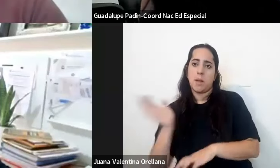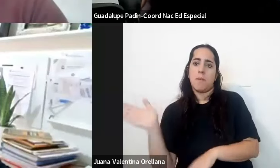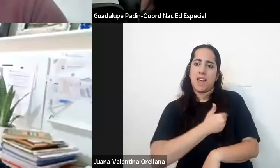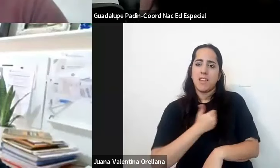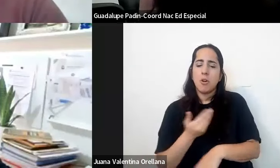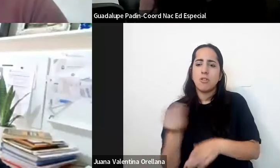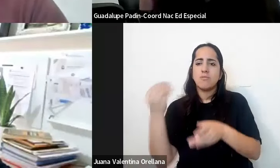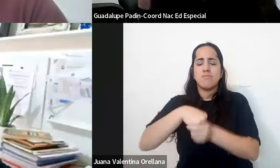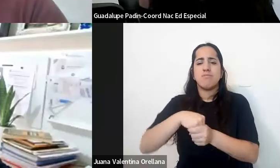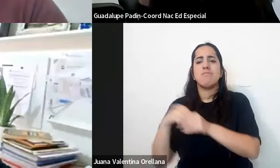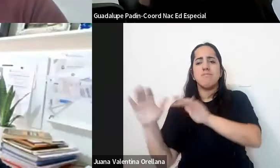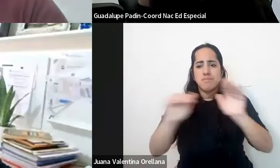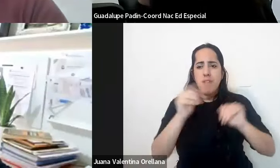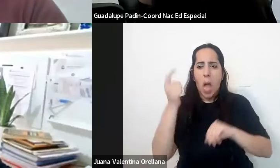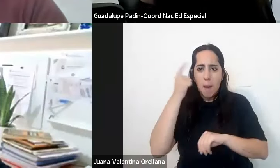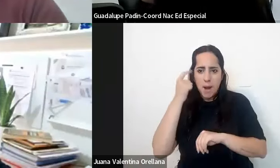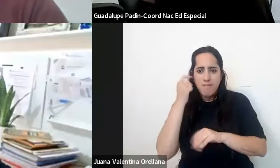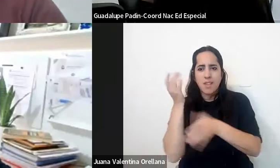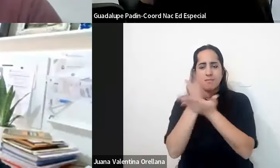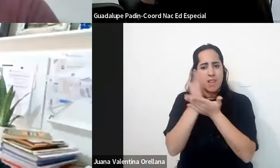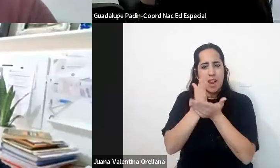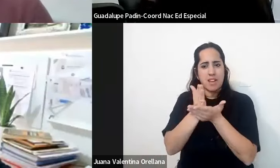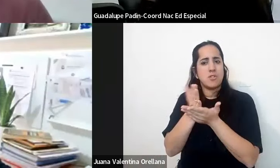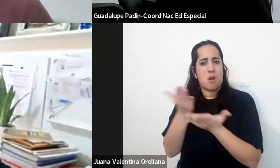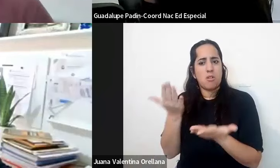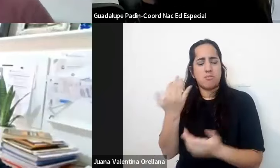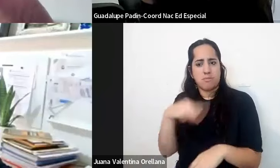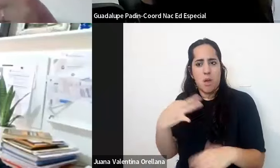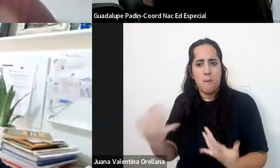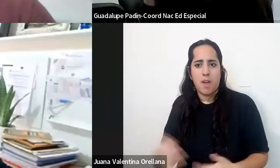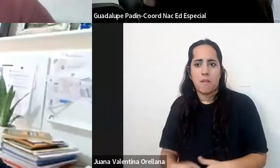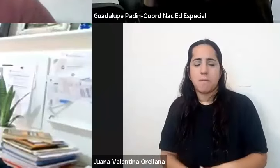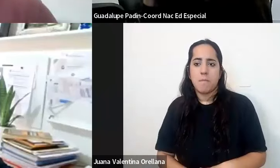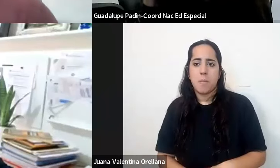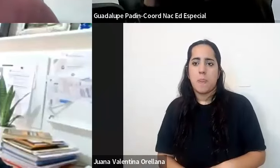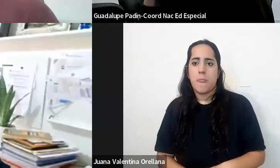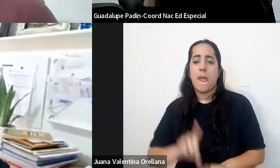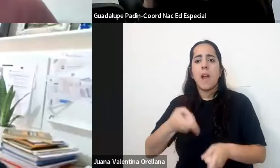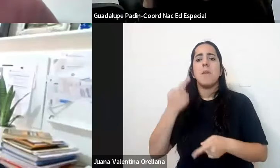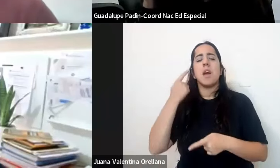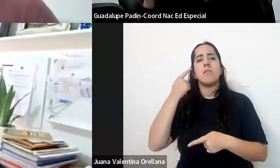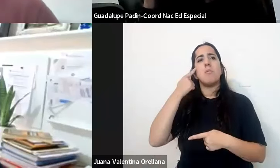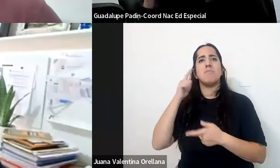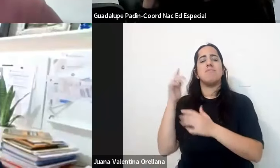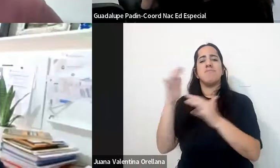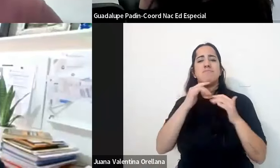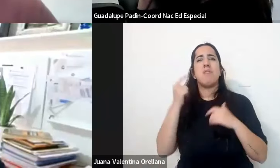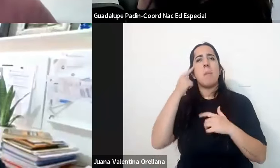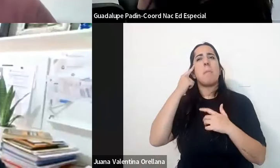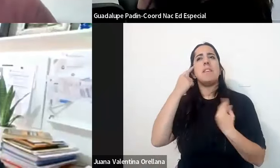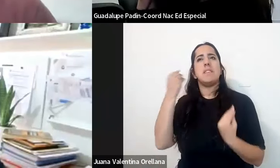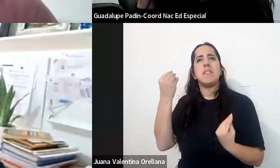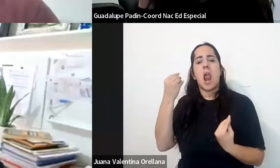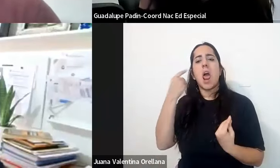y tengan ahí los mismos derechos yo creo que también nos debemos un debate y un desafío no solo en términos de los niveles